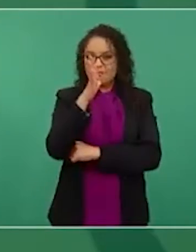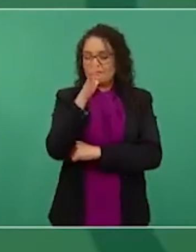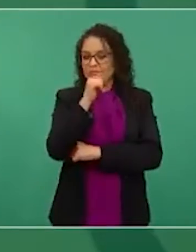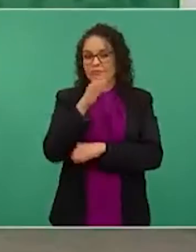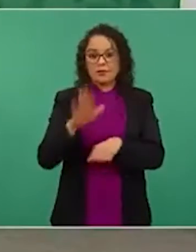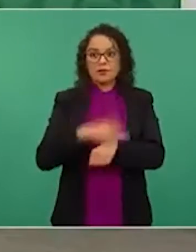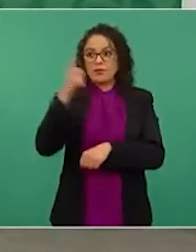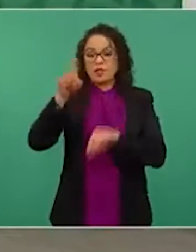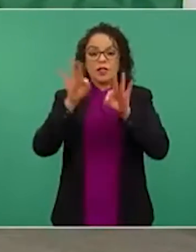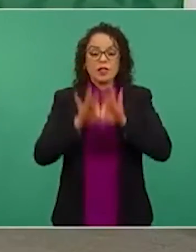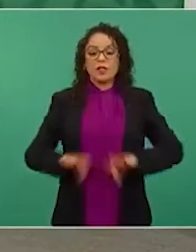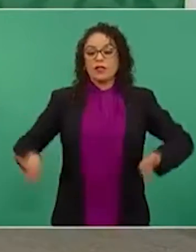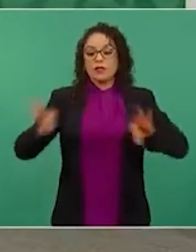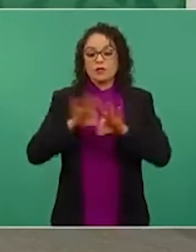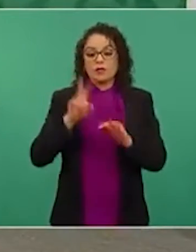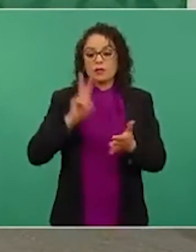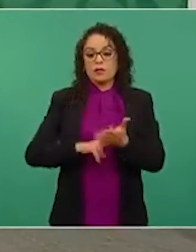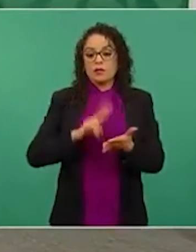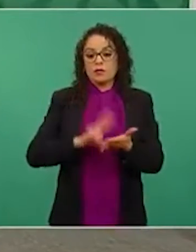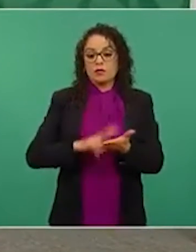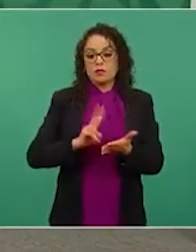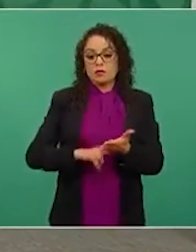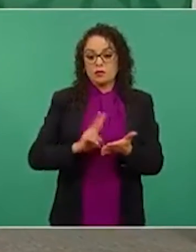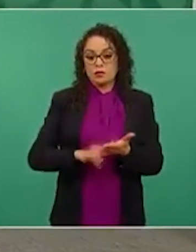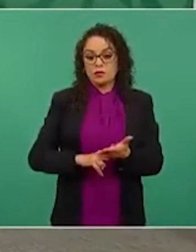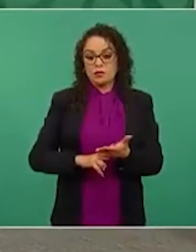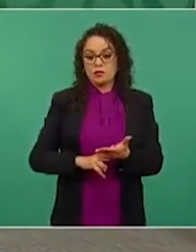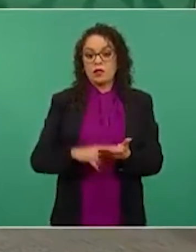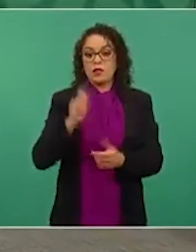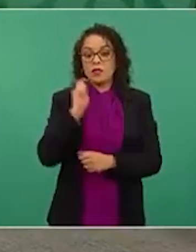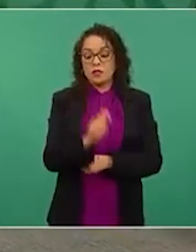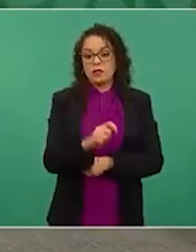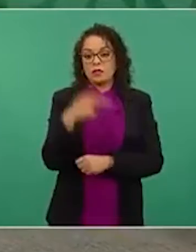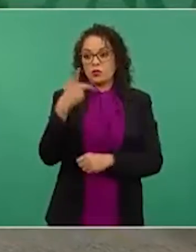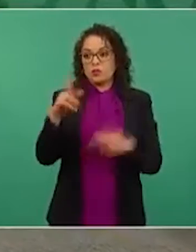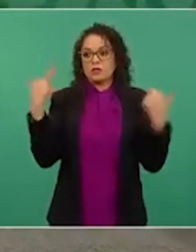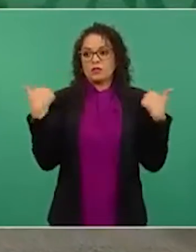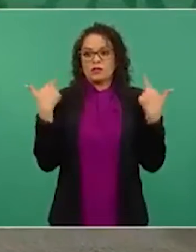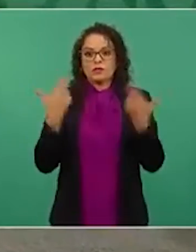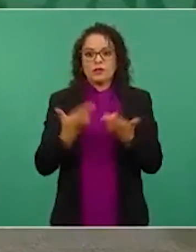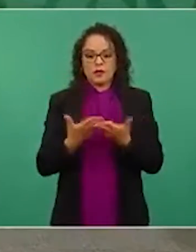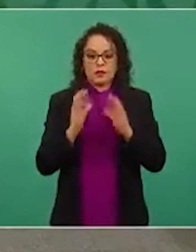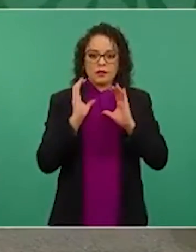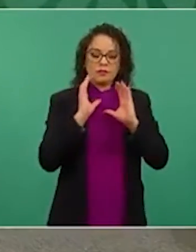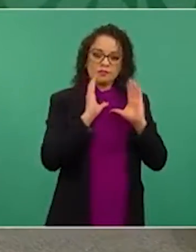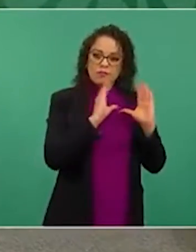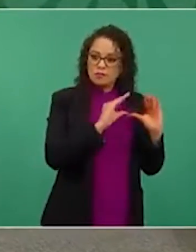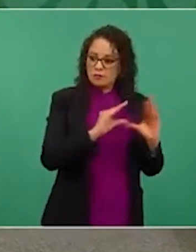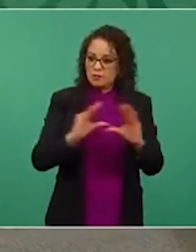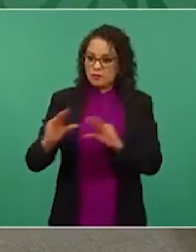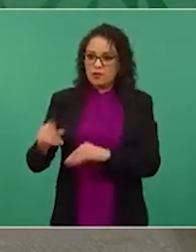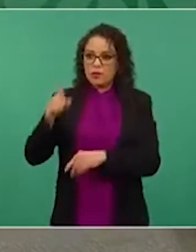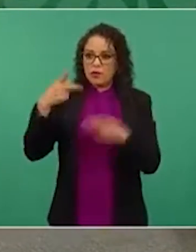cuerpo académico, por sus investigadores.